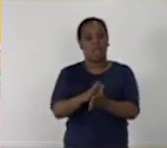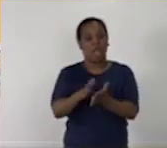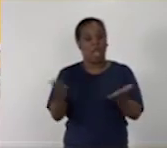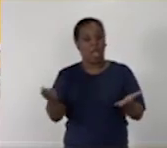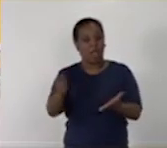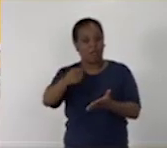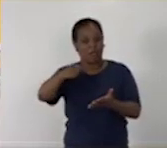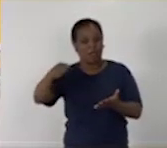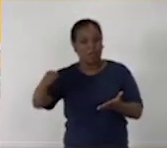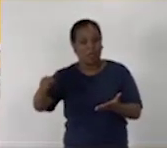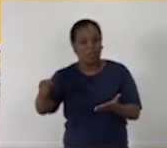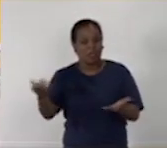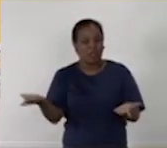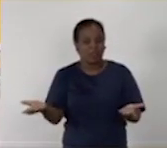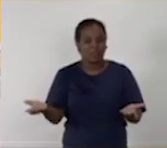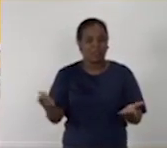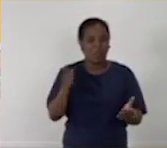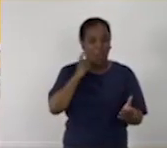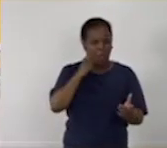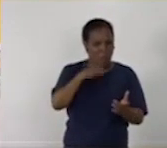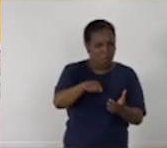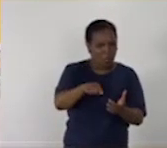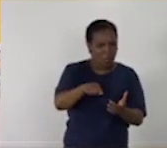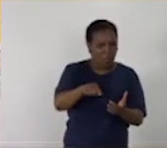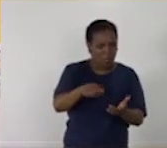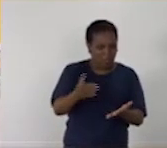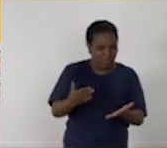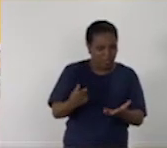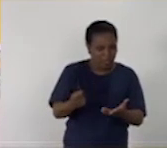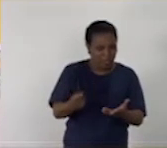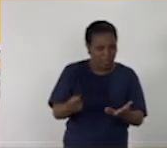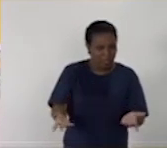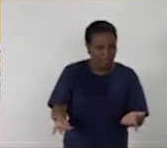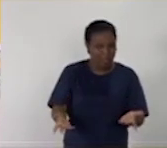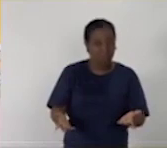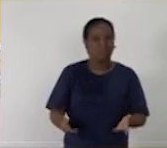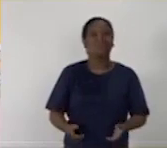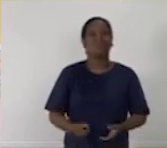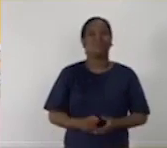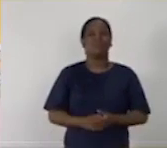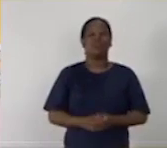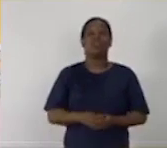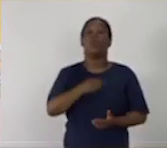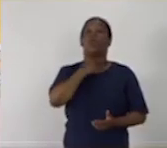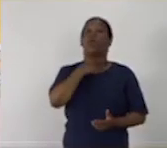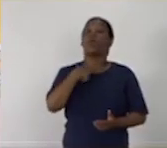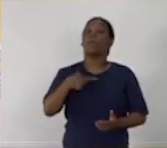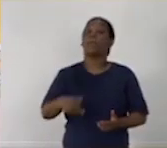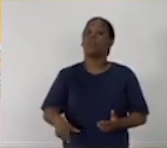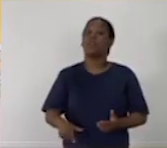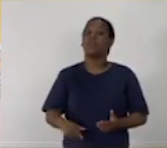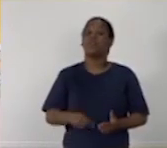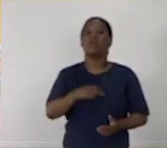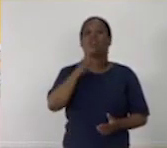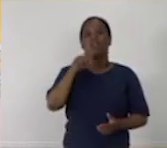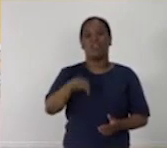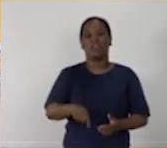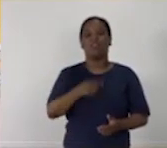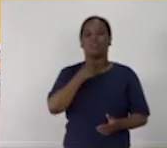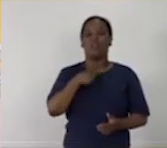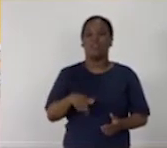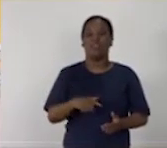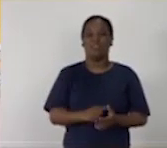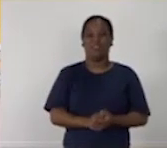A ver, abran el cuaderno de caligrafía. ¿Lo tienen ahí a mano? Les voy a ejemplificar